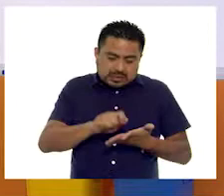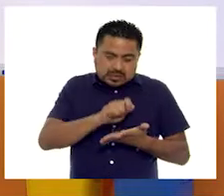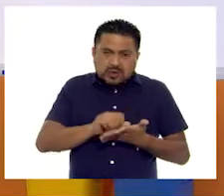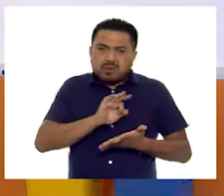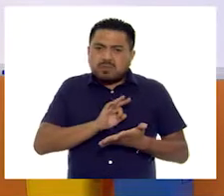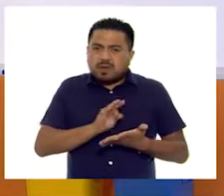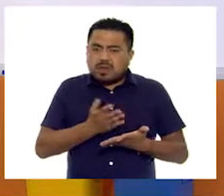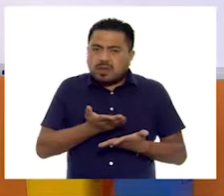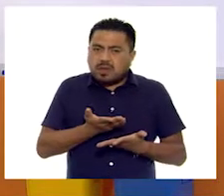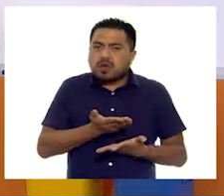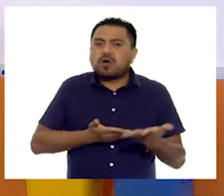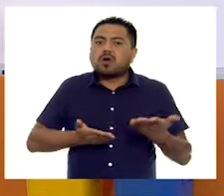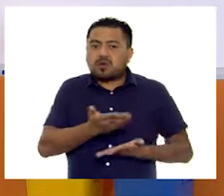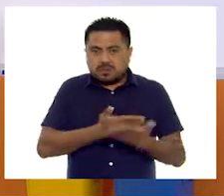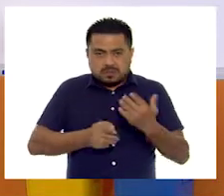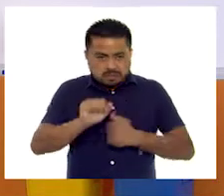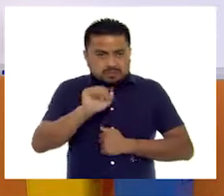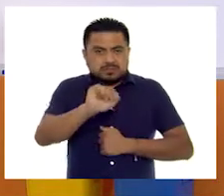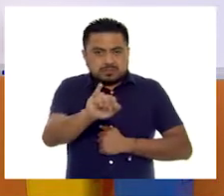puedas compartirla.